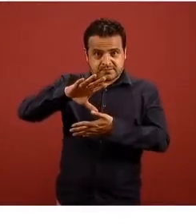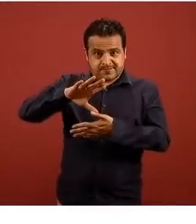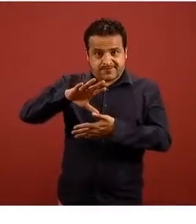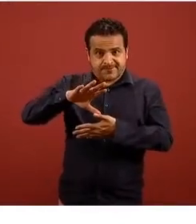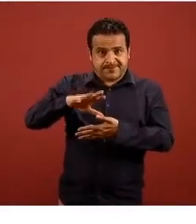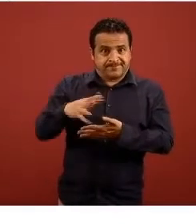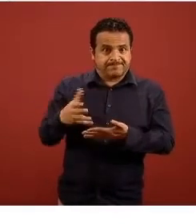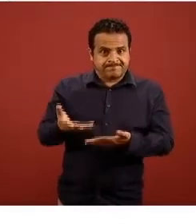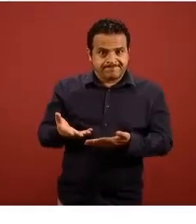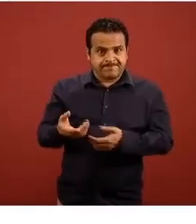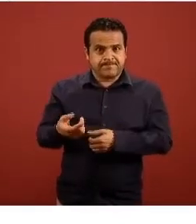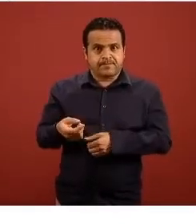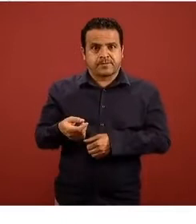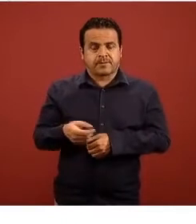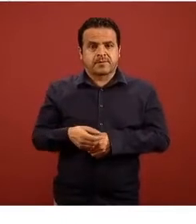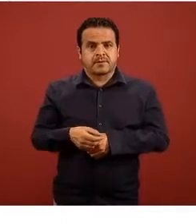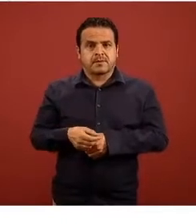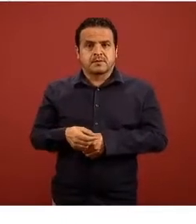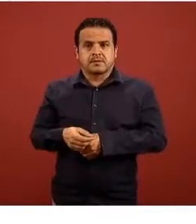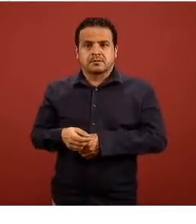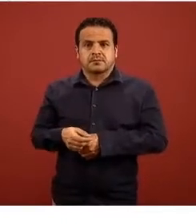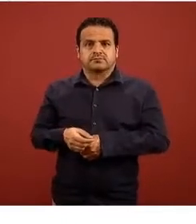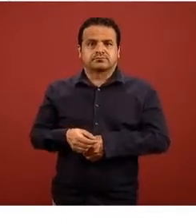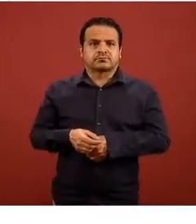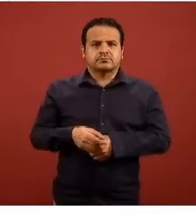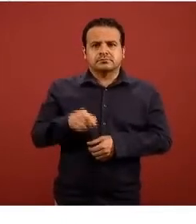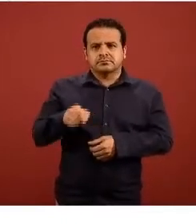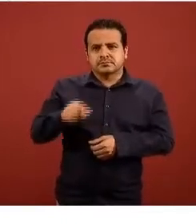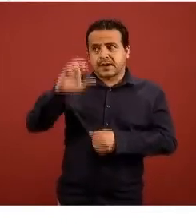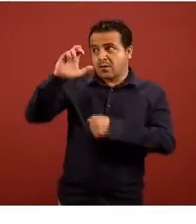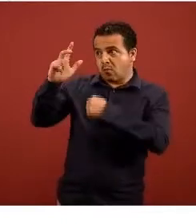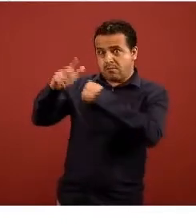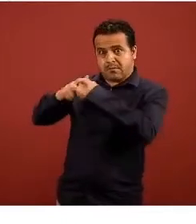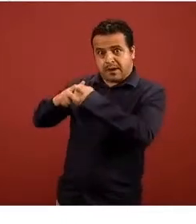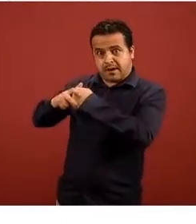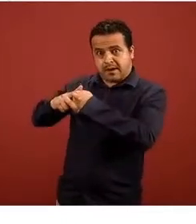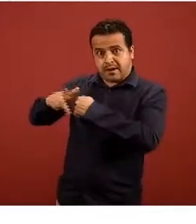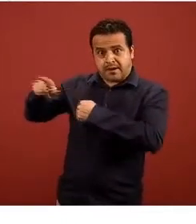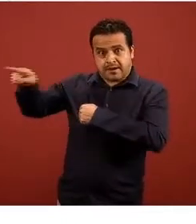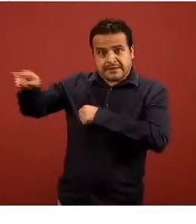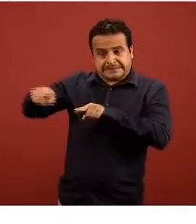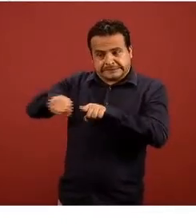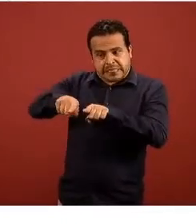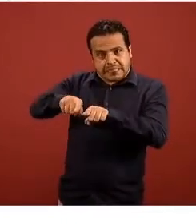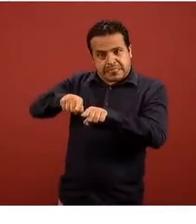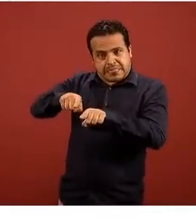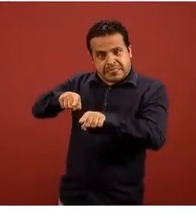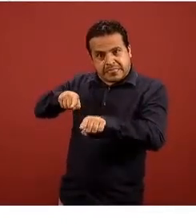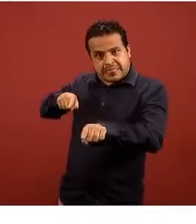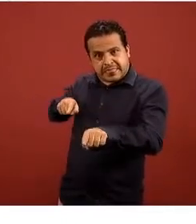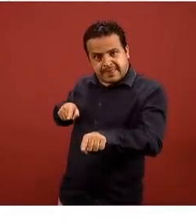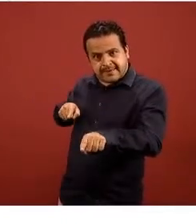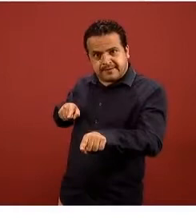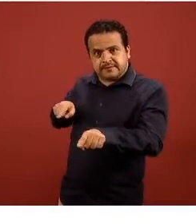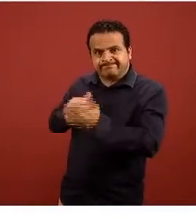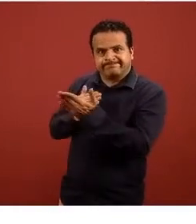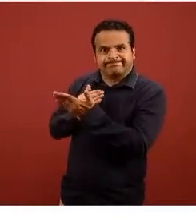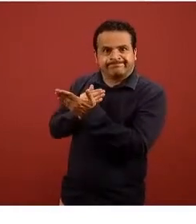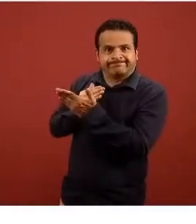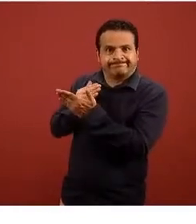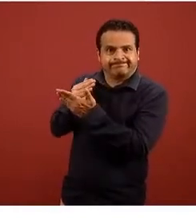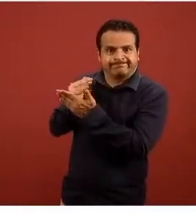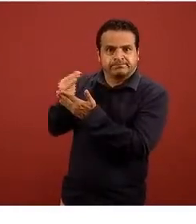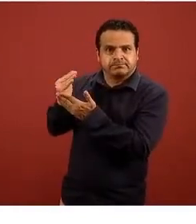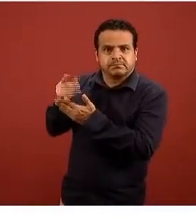al continente europeo pues realmente la diferencia todavía no ha sido muy marcada es decir no ha habido una